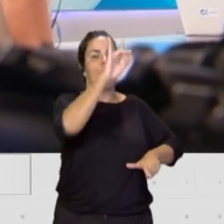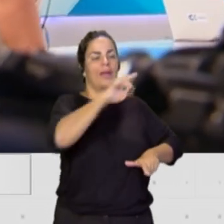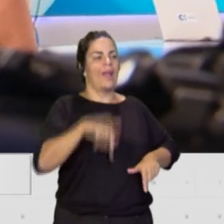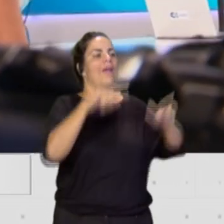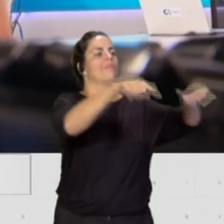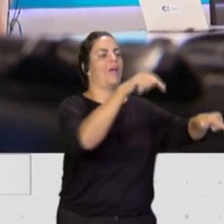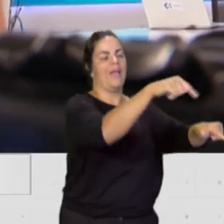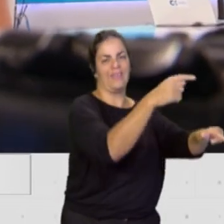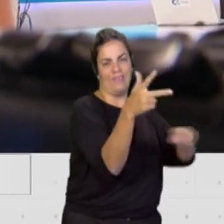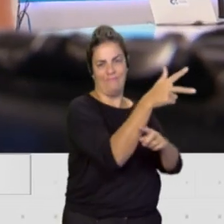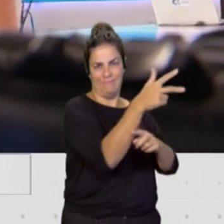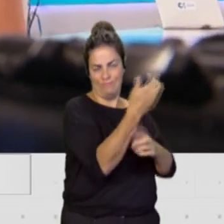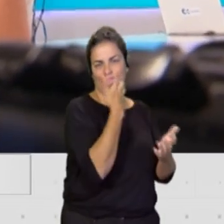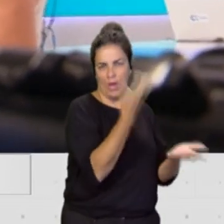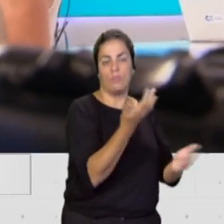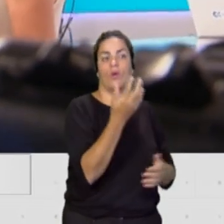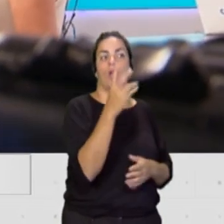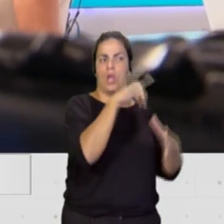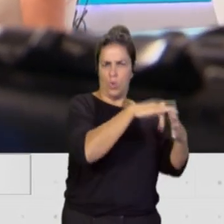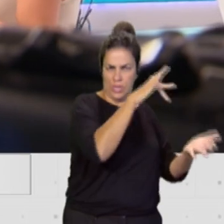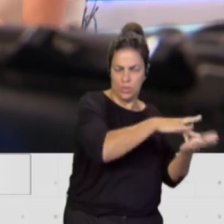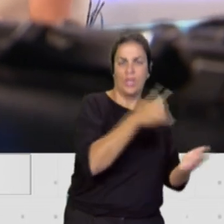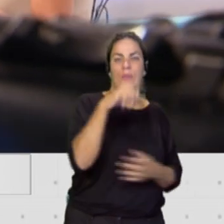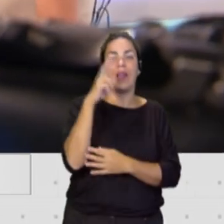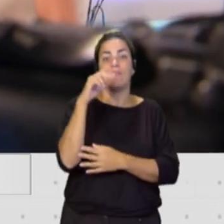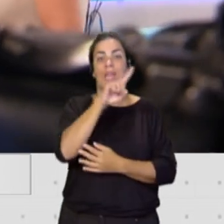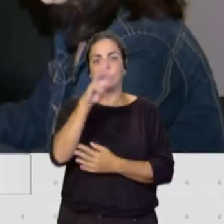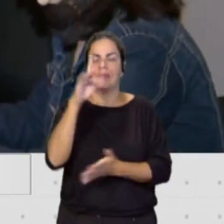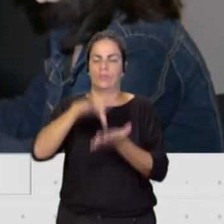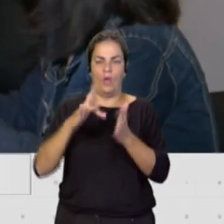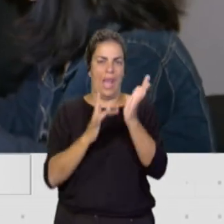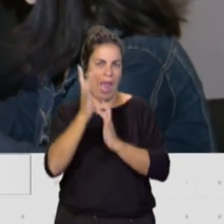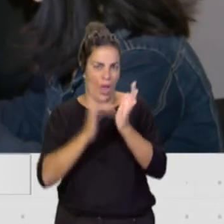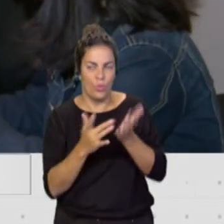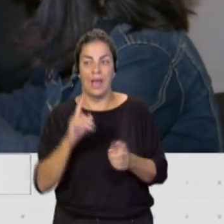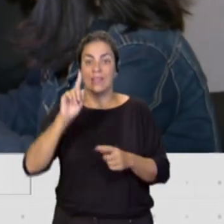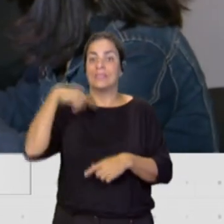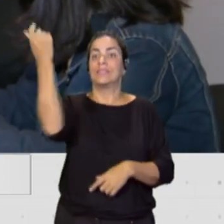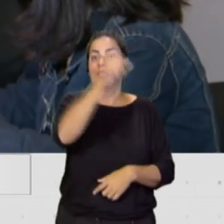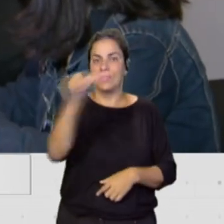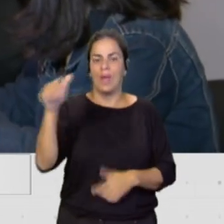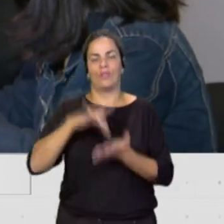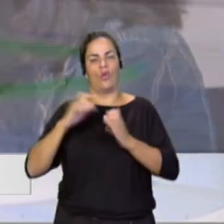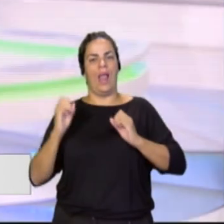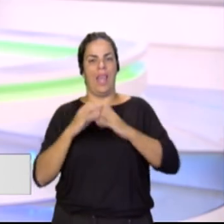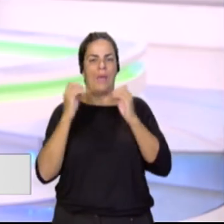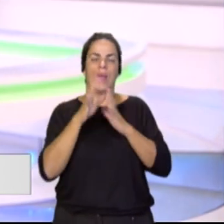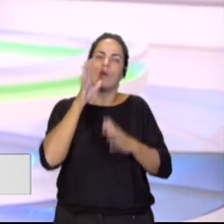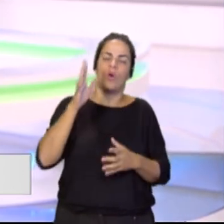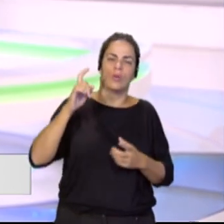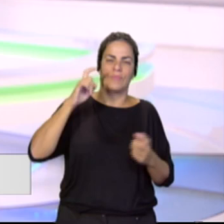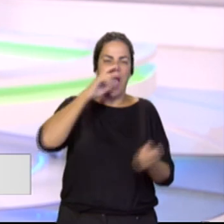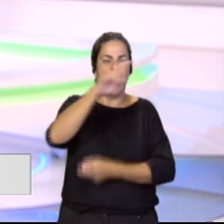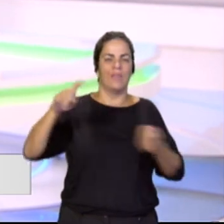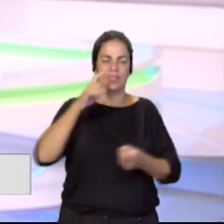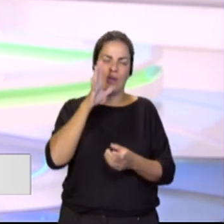próximo lunes, por ejemplo, lo vamos a ver el viernes 13 también desde La Laguna, la semana siguiente desde La Palma con el aniversario de la erupción